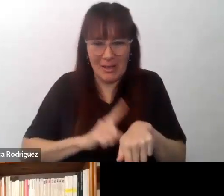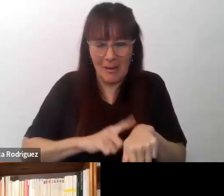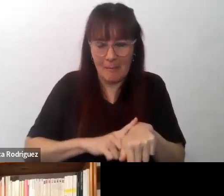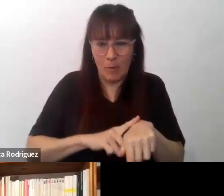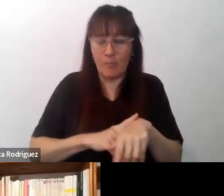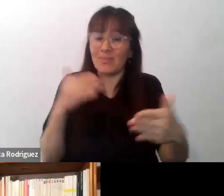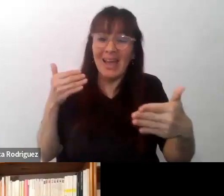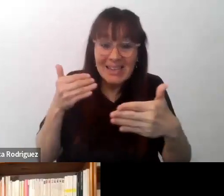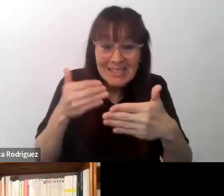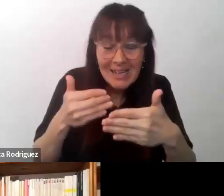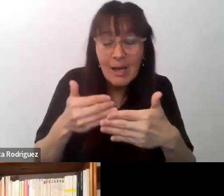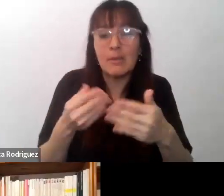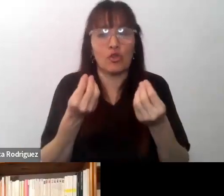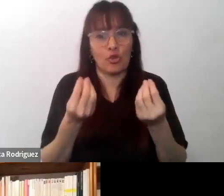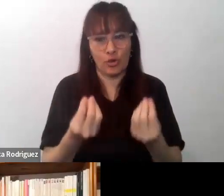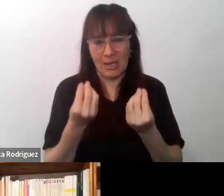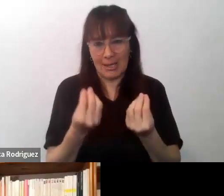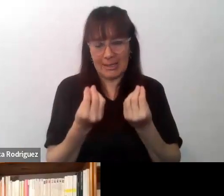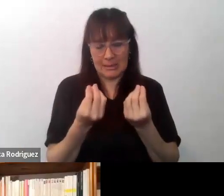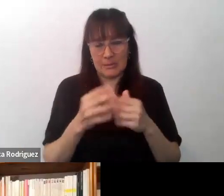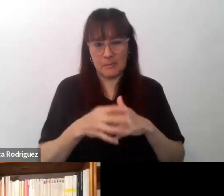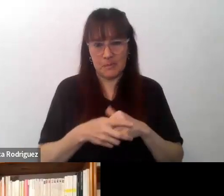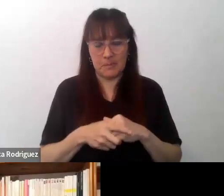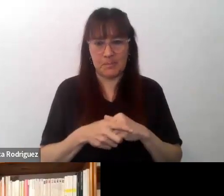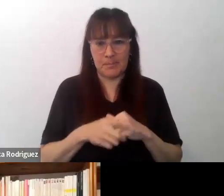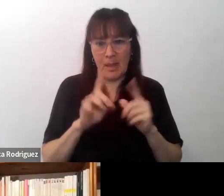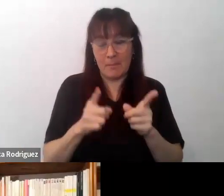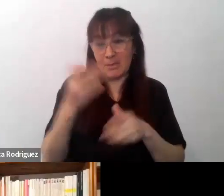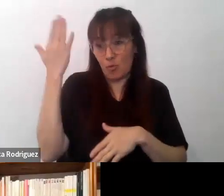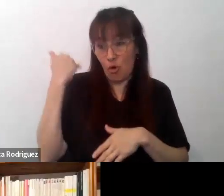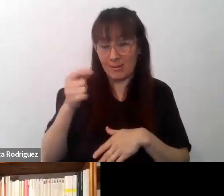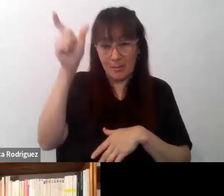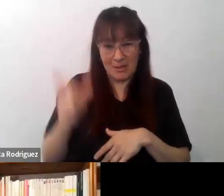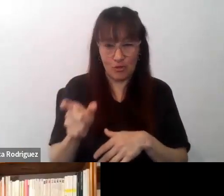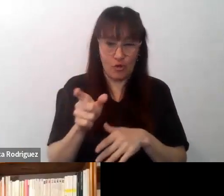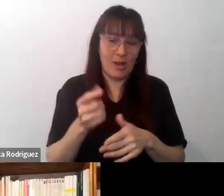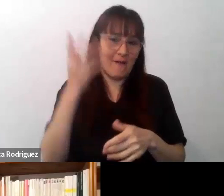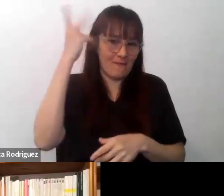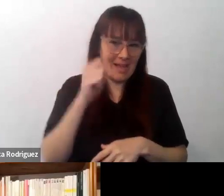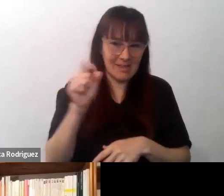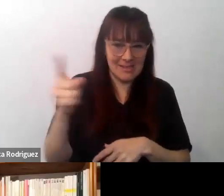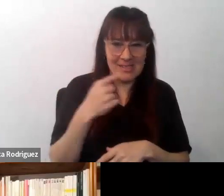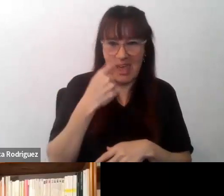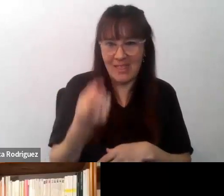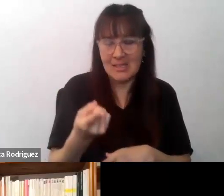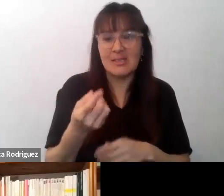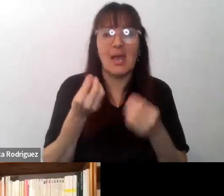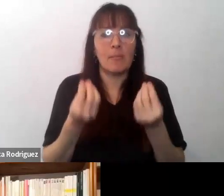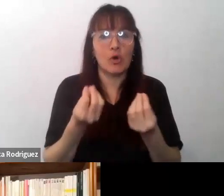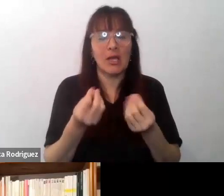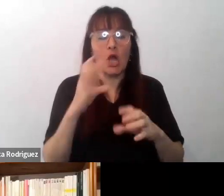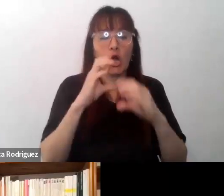acercamiento es, como decía Philippe Merieux, se da porque la